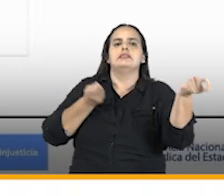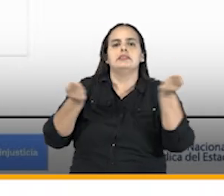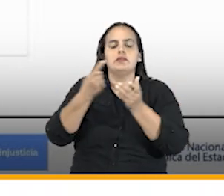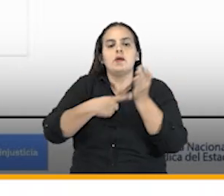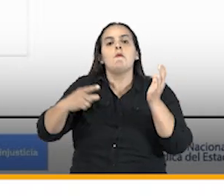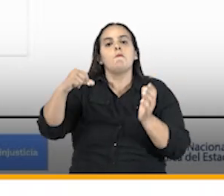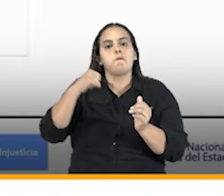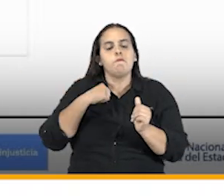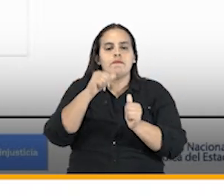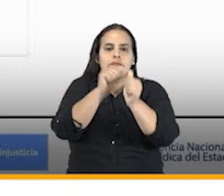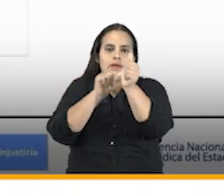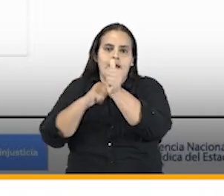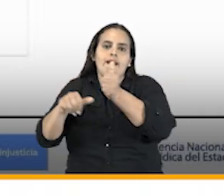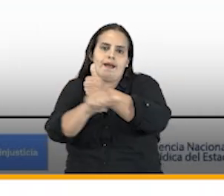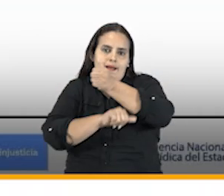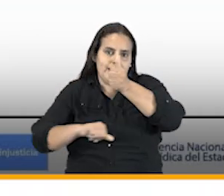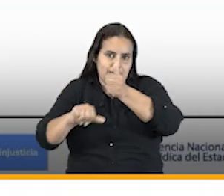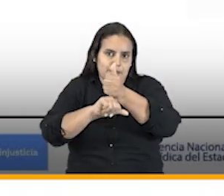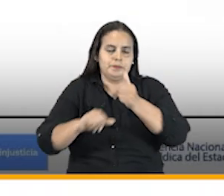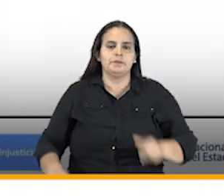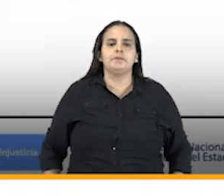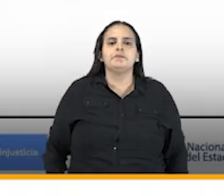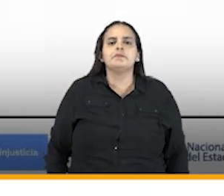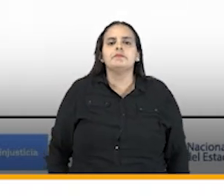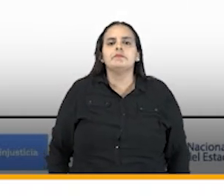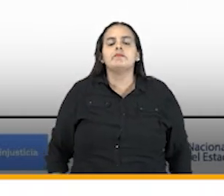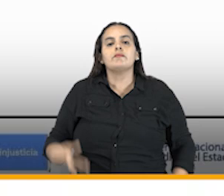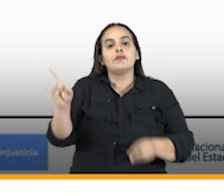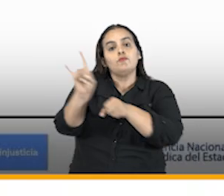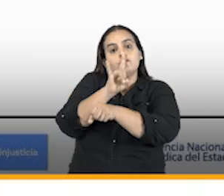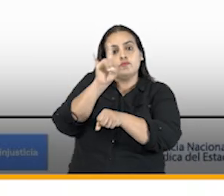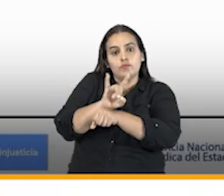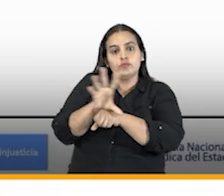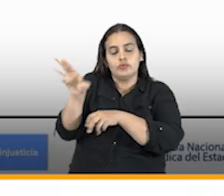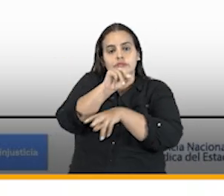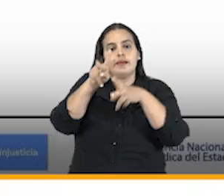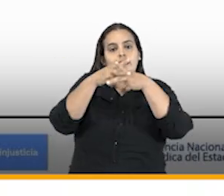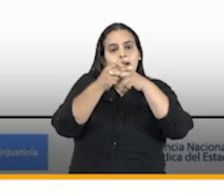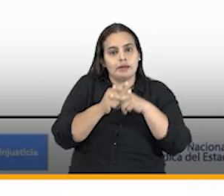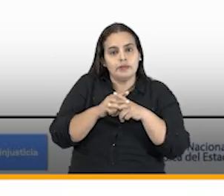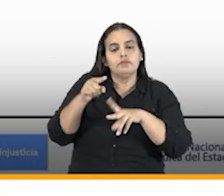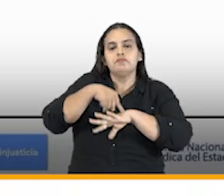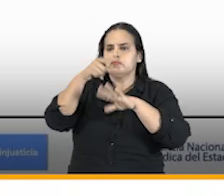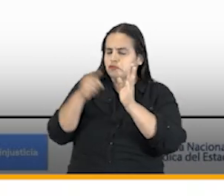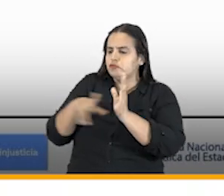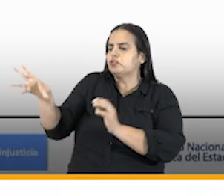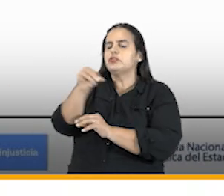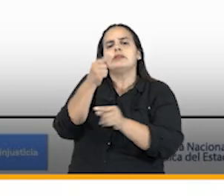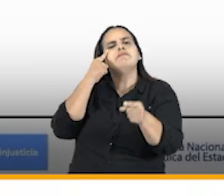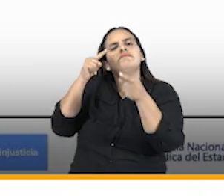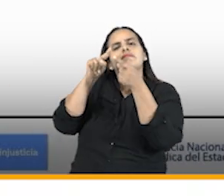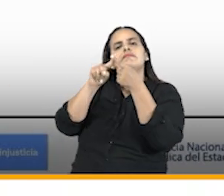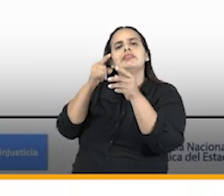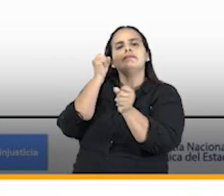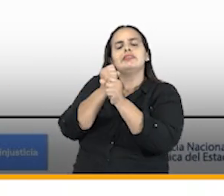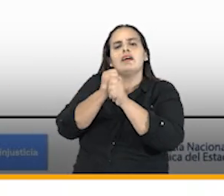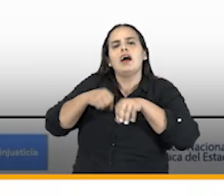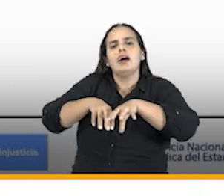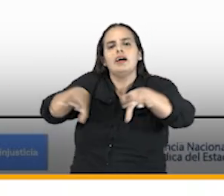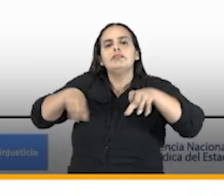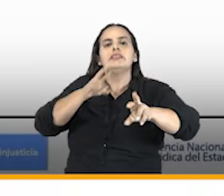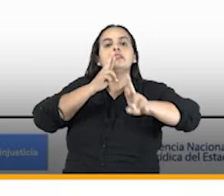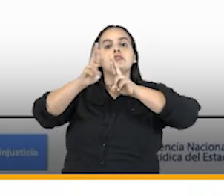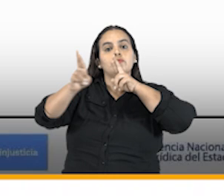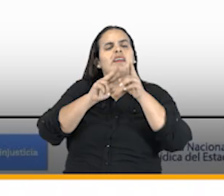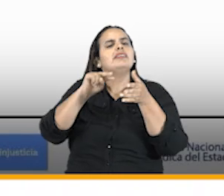que tenemos dentro de cada una de las áreas el uso de estas herramientas nos permite a nosotros enfocar nuestro trabajo en la gestión por